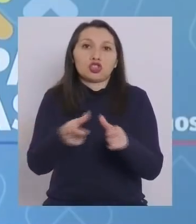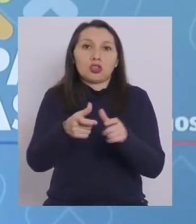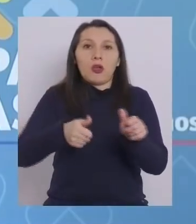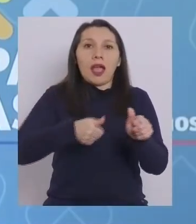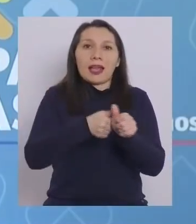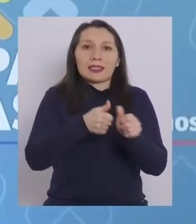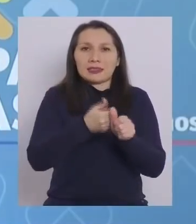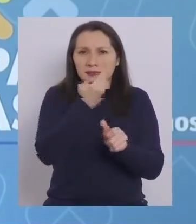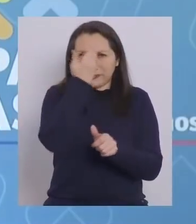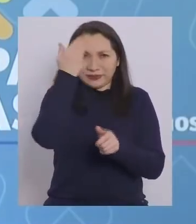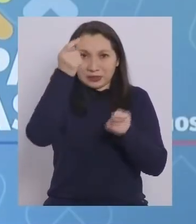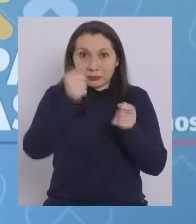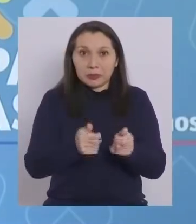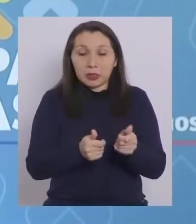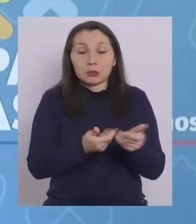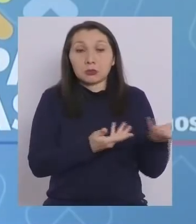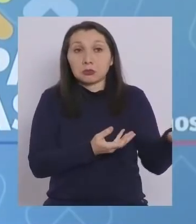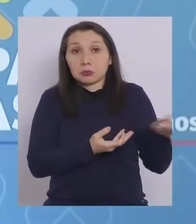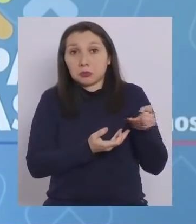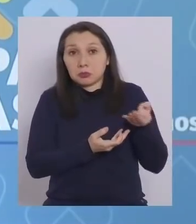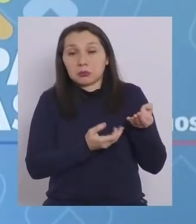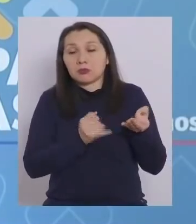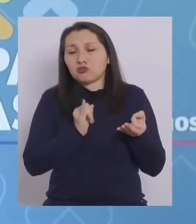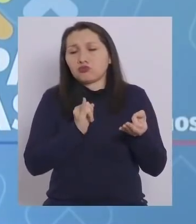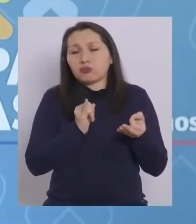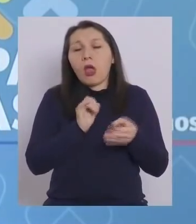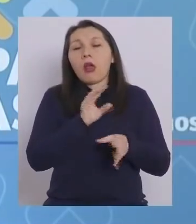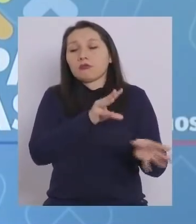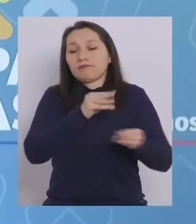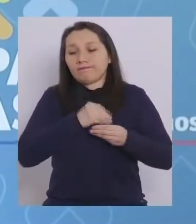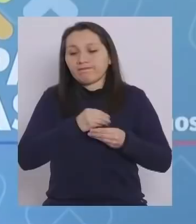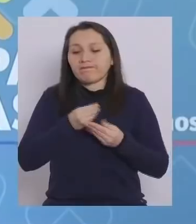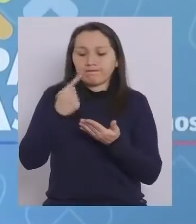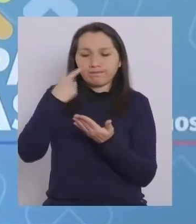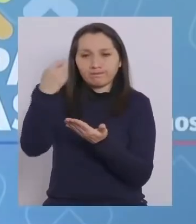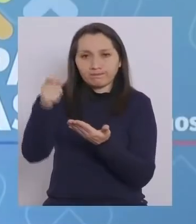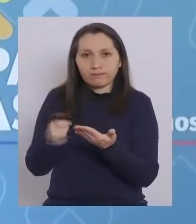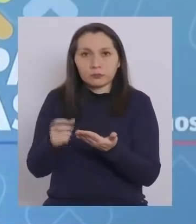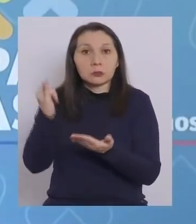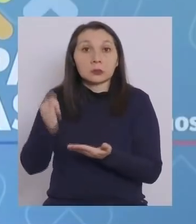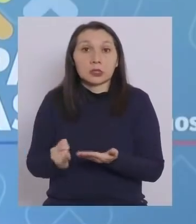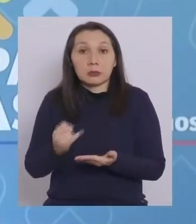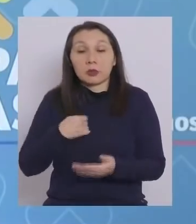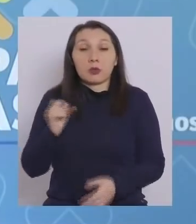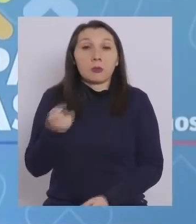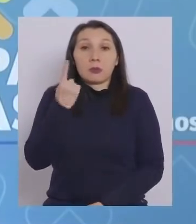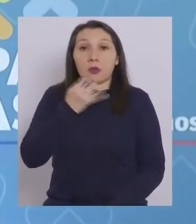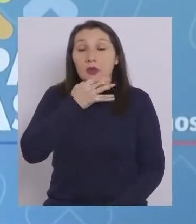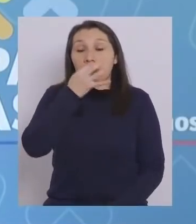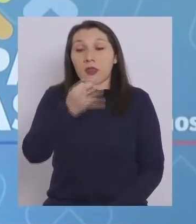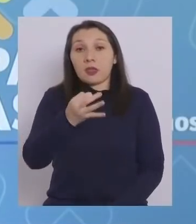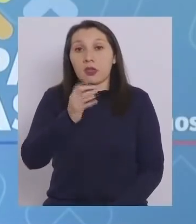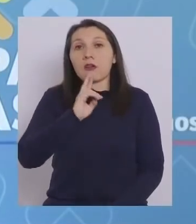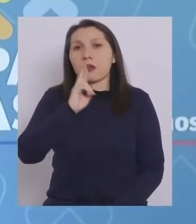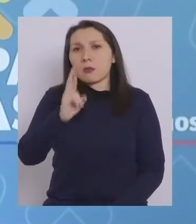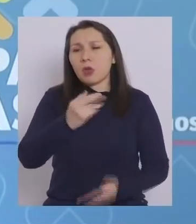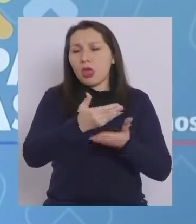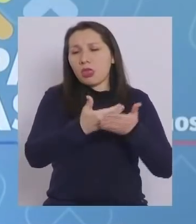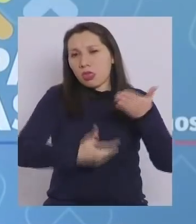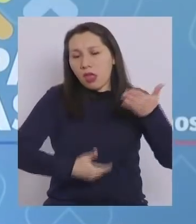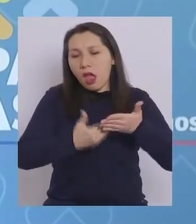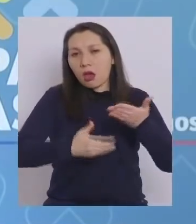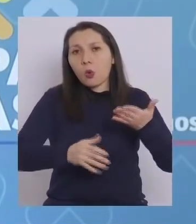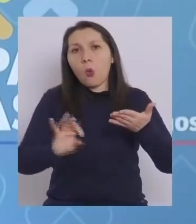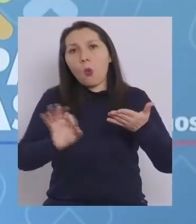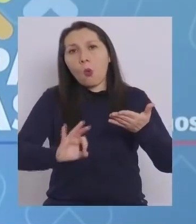Asesor de Expertos y los hemos tomado en cuenta permanentemente. Y lo primero que yo dije en mi respuesta en un diario o en